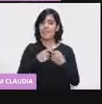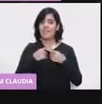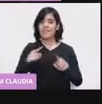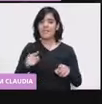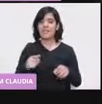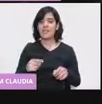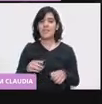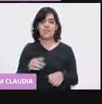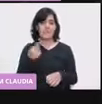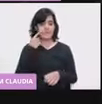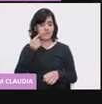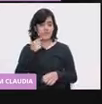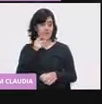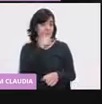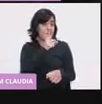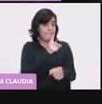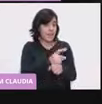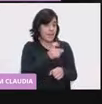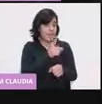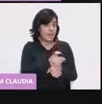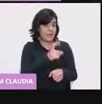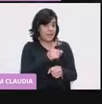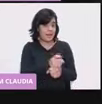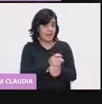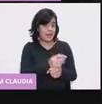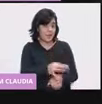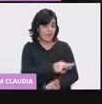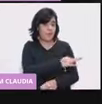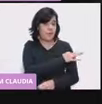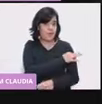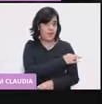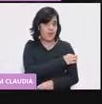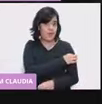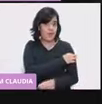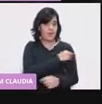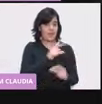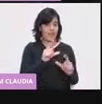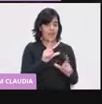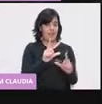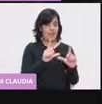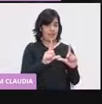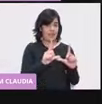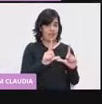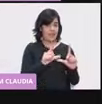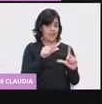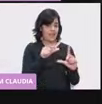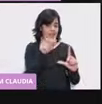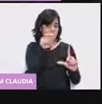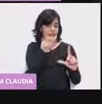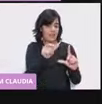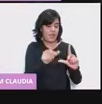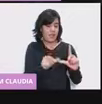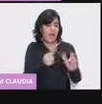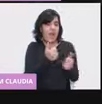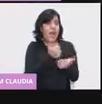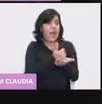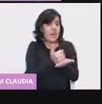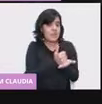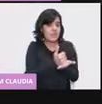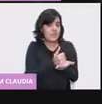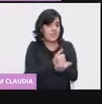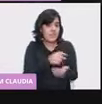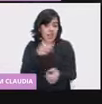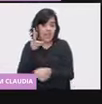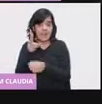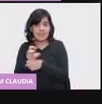como ustedes pueden observar ahí, va a estar en una cajita de una línea azul. Y la segunda dosis